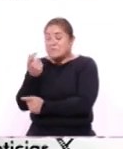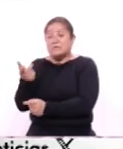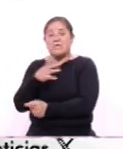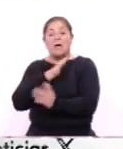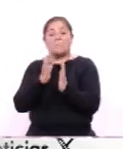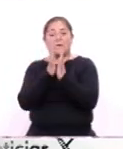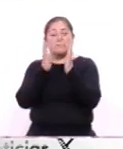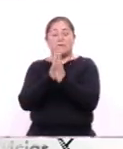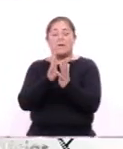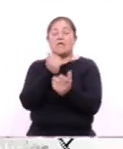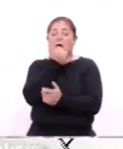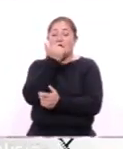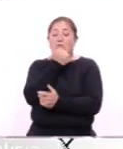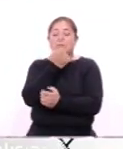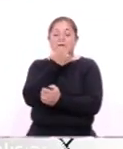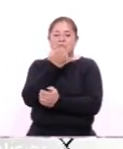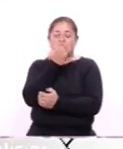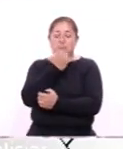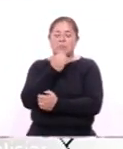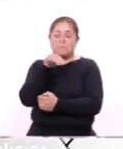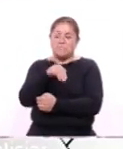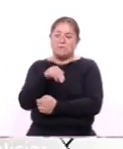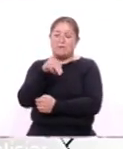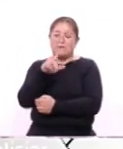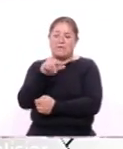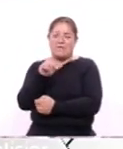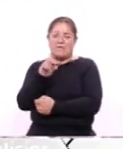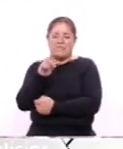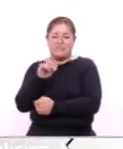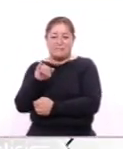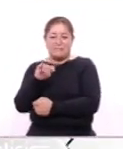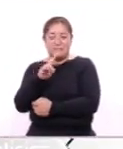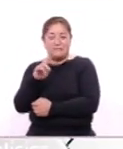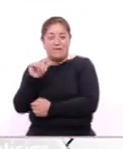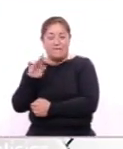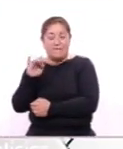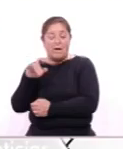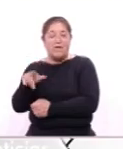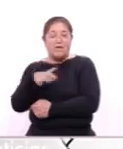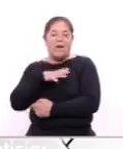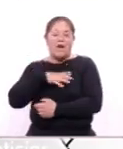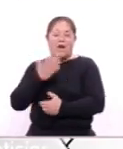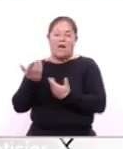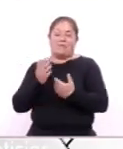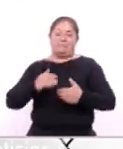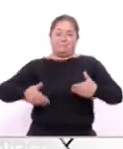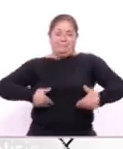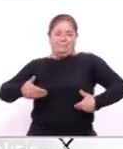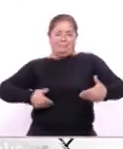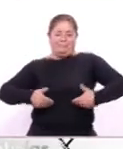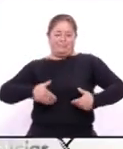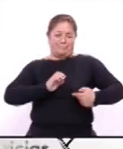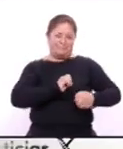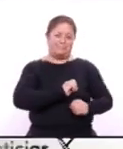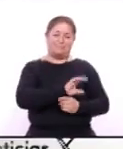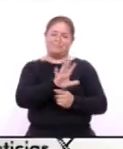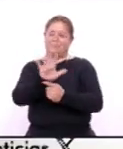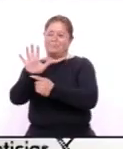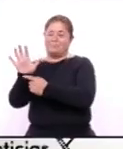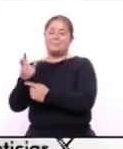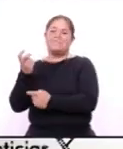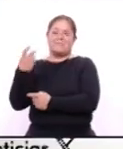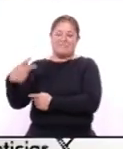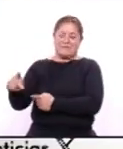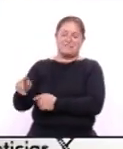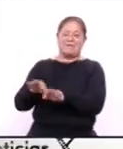alumnos de la escuela Manuel Ardizábal quienes interpretaron fragmentos de las obras infantiles del escritor con información David López